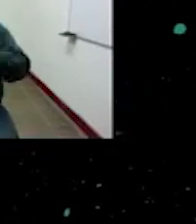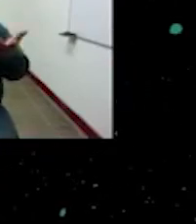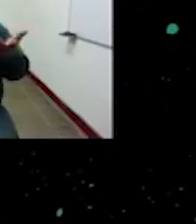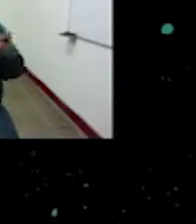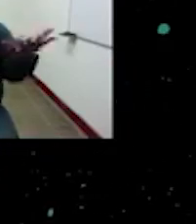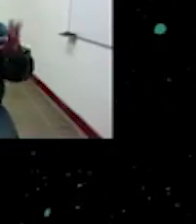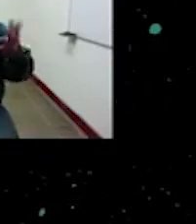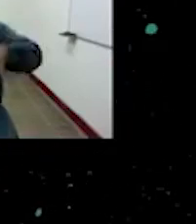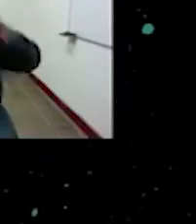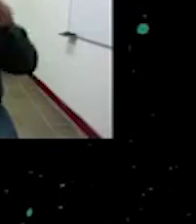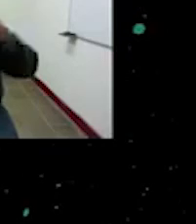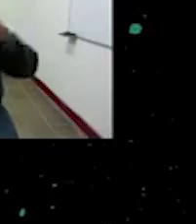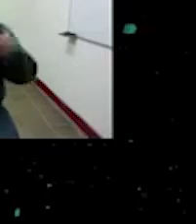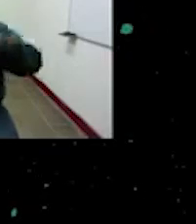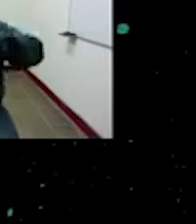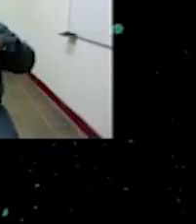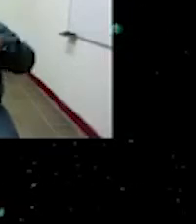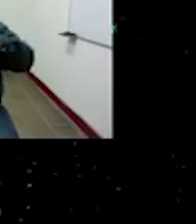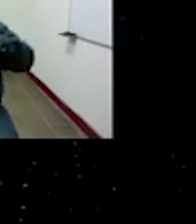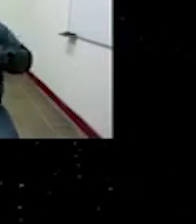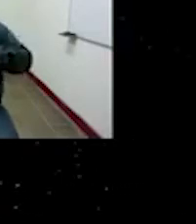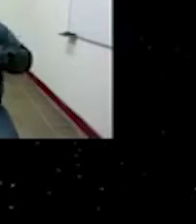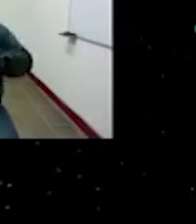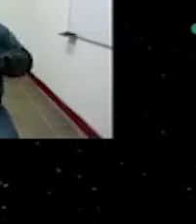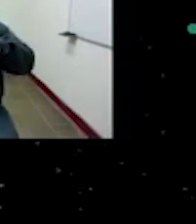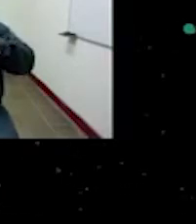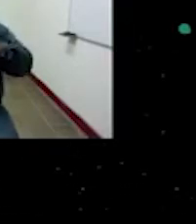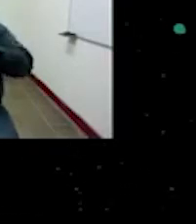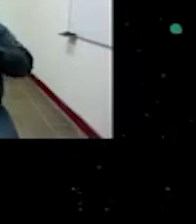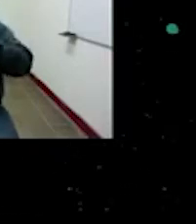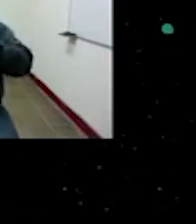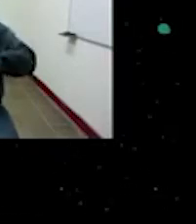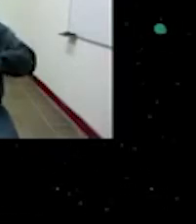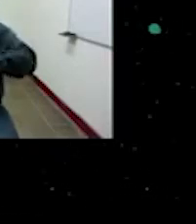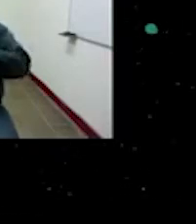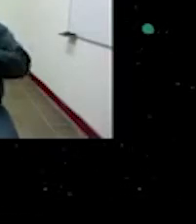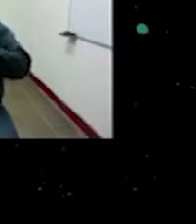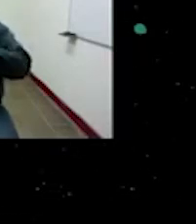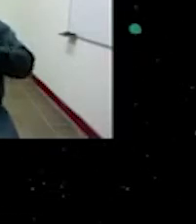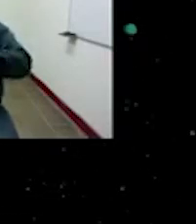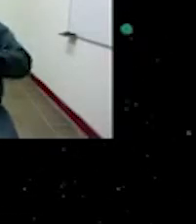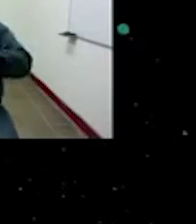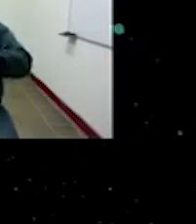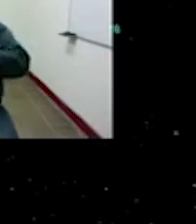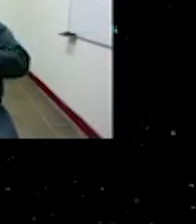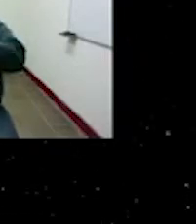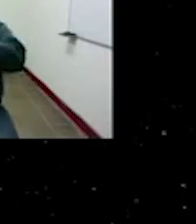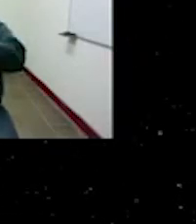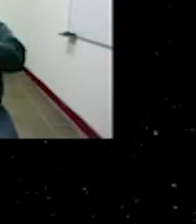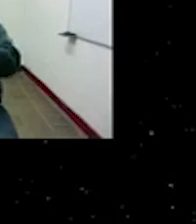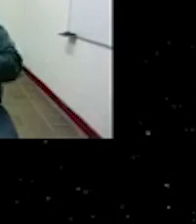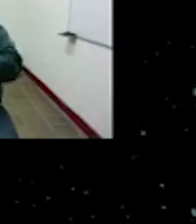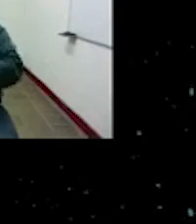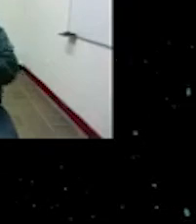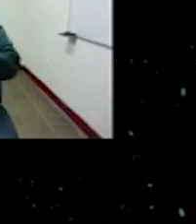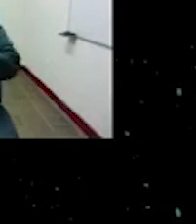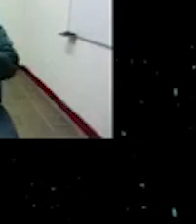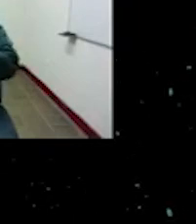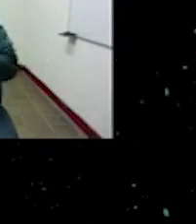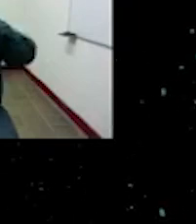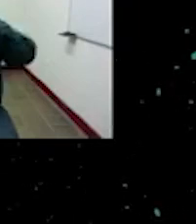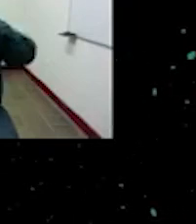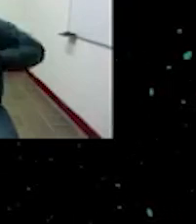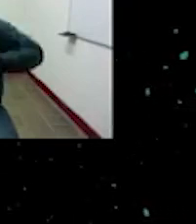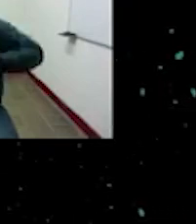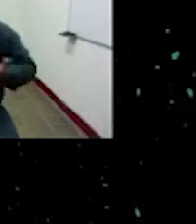ver cómo estos proyectos, cómo estas teorías no se quedan simplemente en escritorio, no